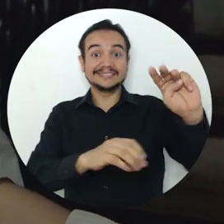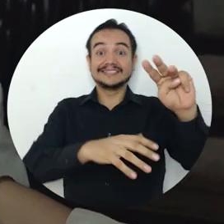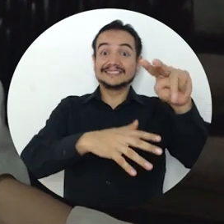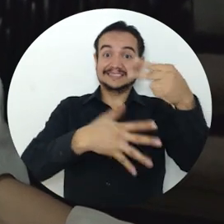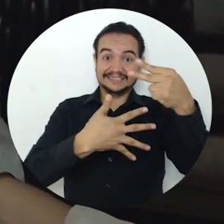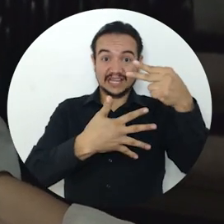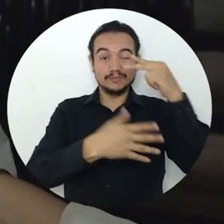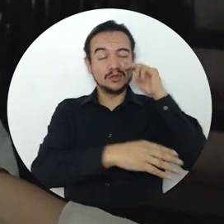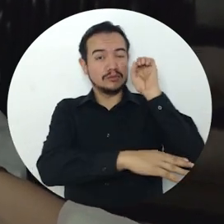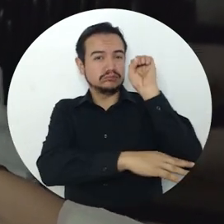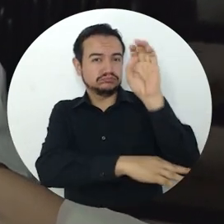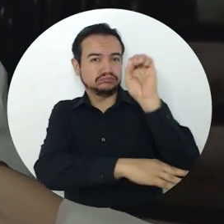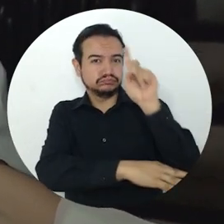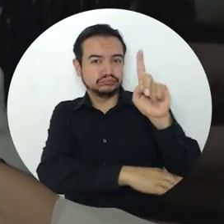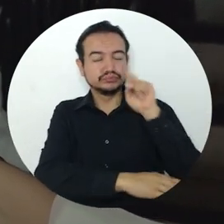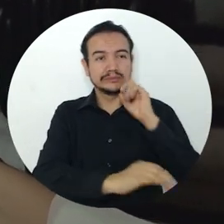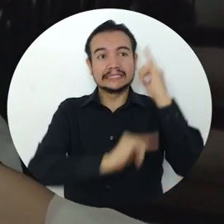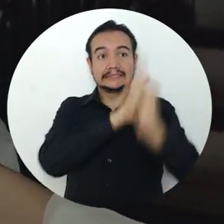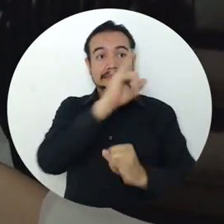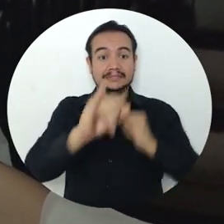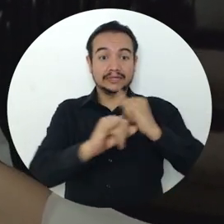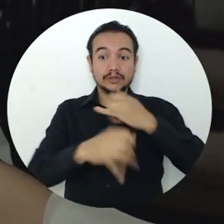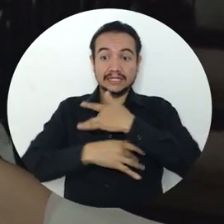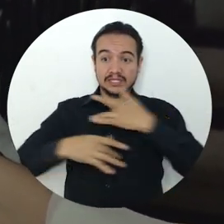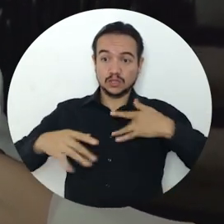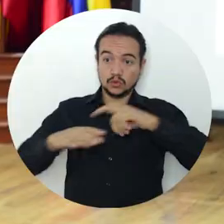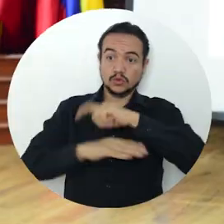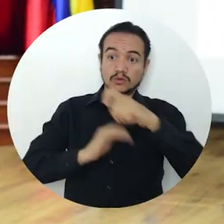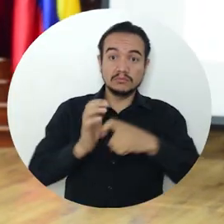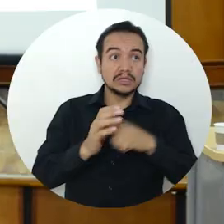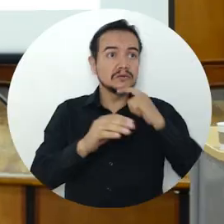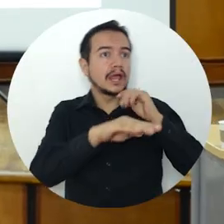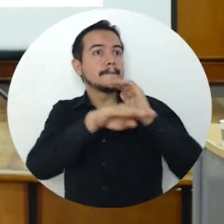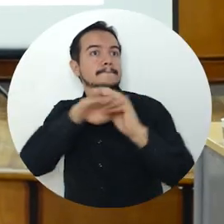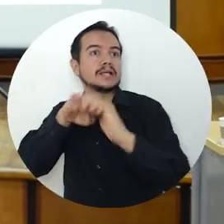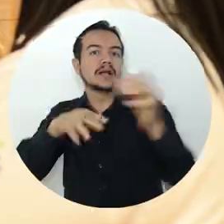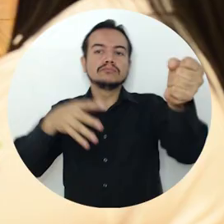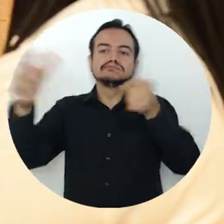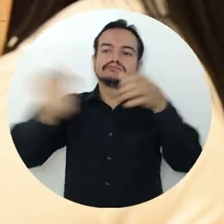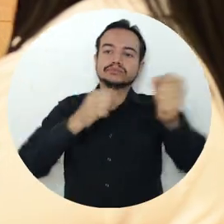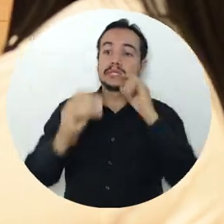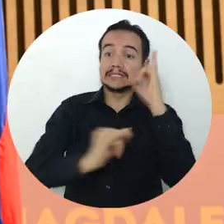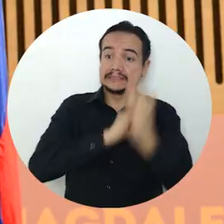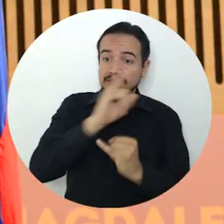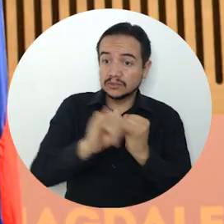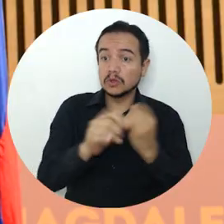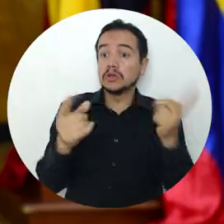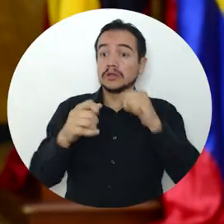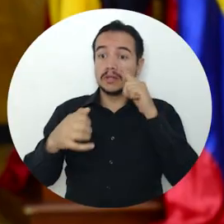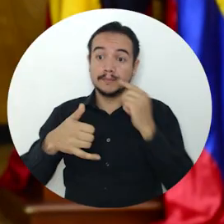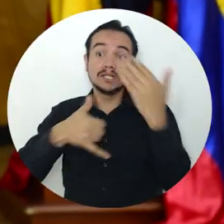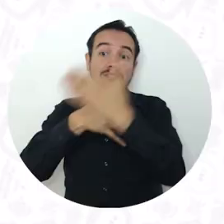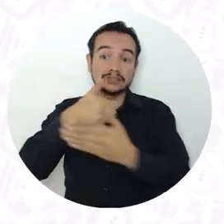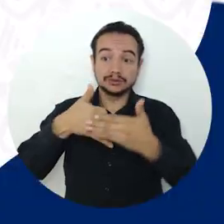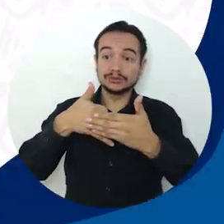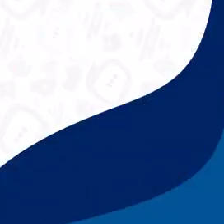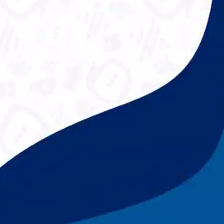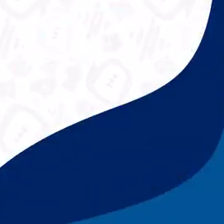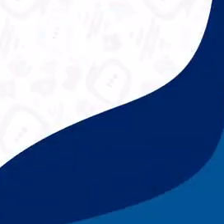Durante el VII Congreso Internacional de Salud Integral tuvimos la oportunidad de contar con invitados nacionales e internacionales.